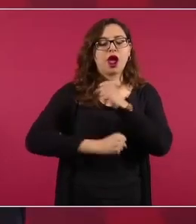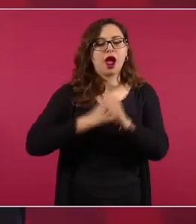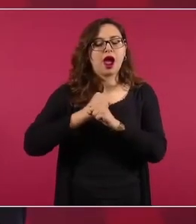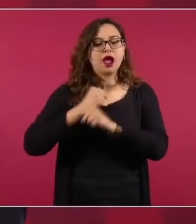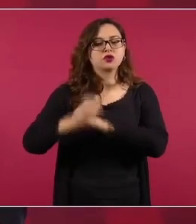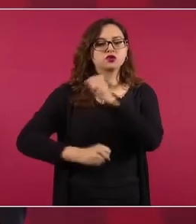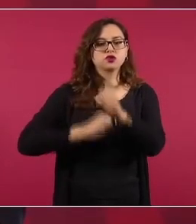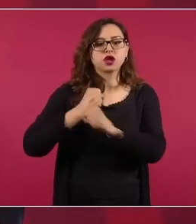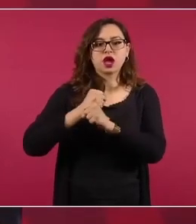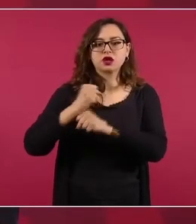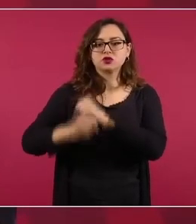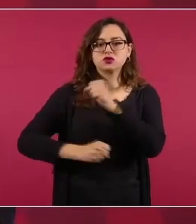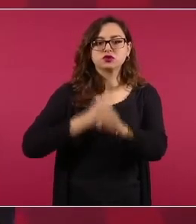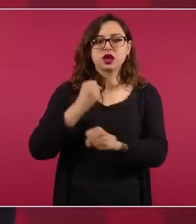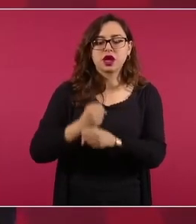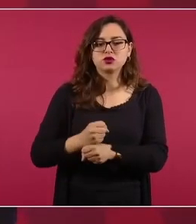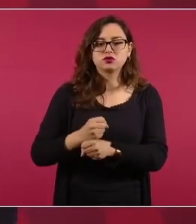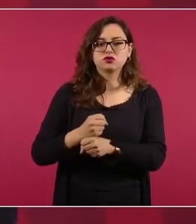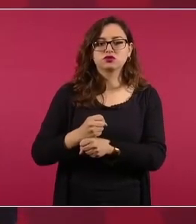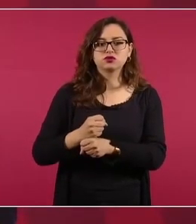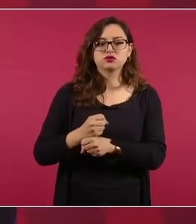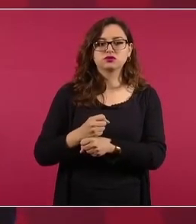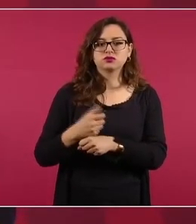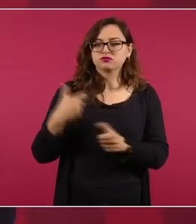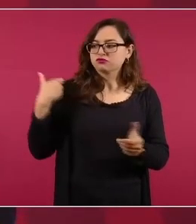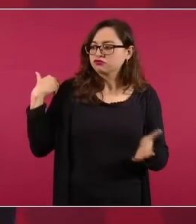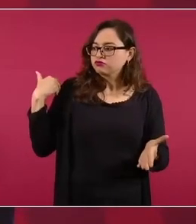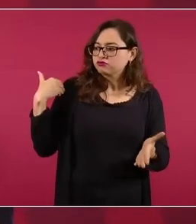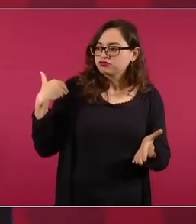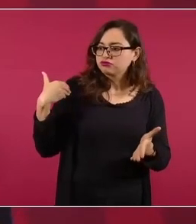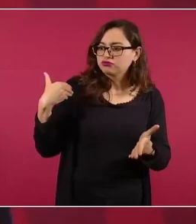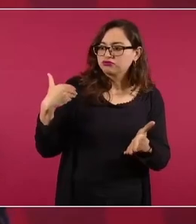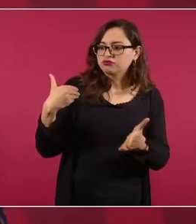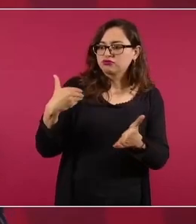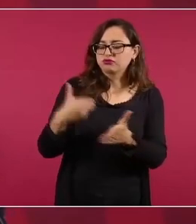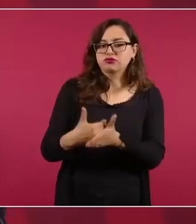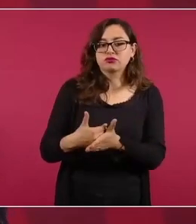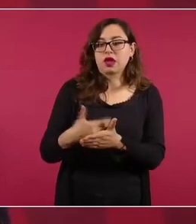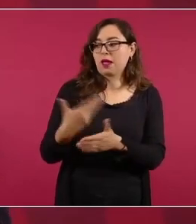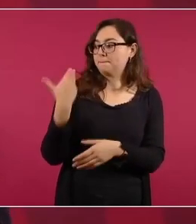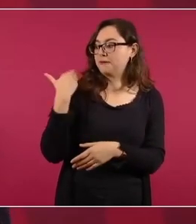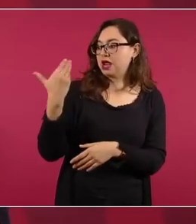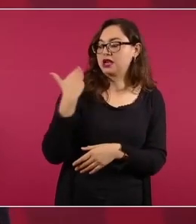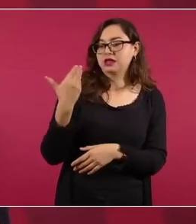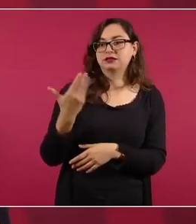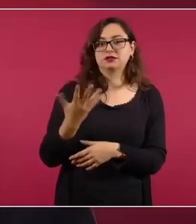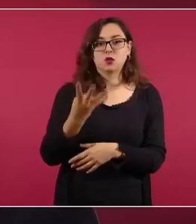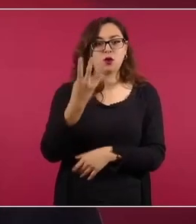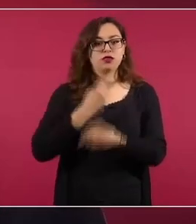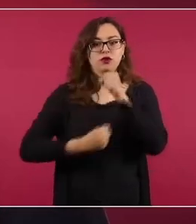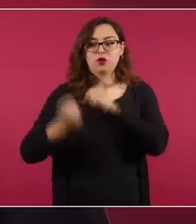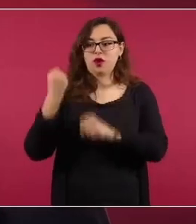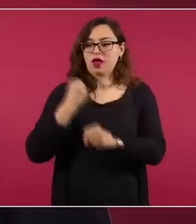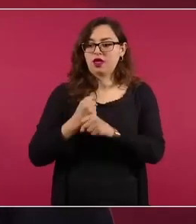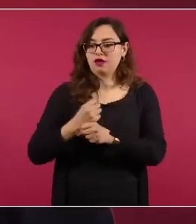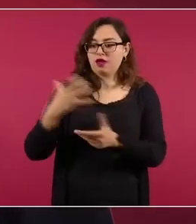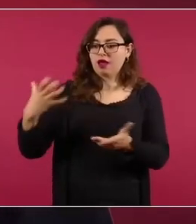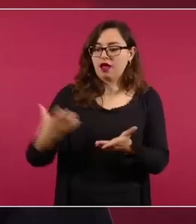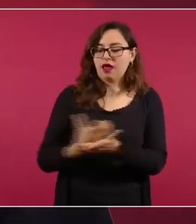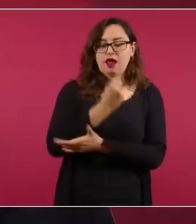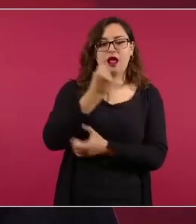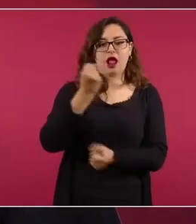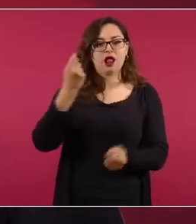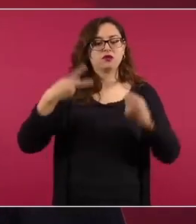cuando se triunfa decía no lo puedo creer pellizcame